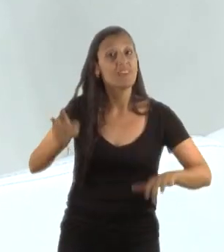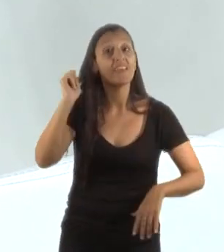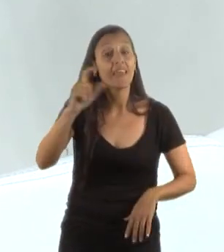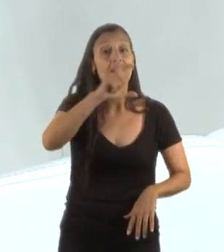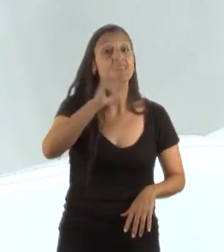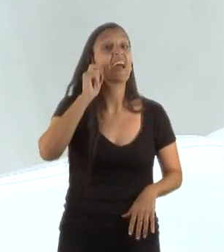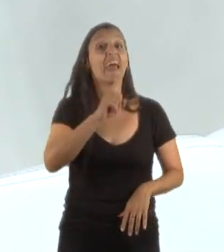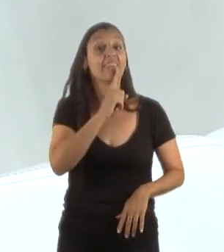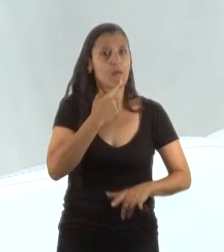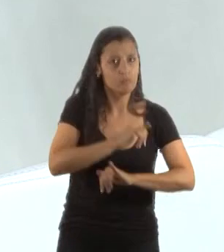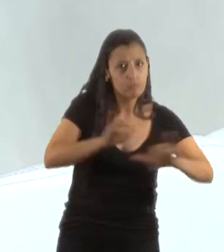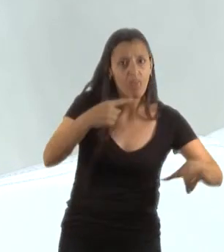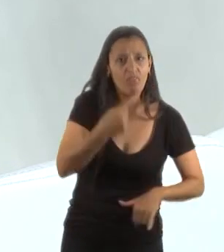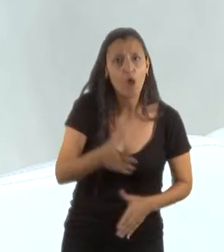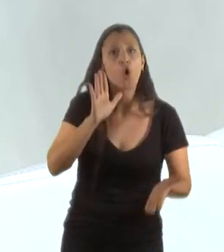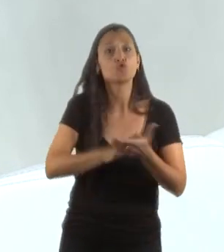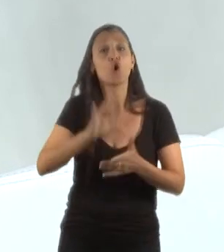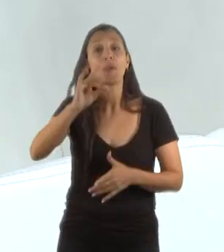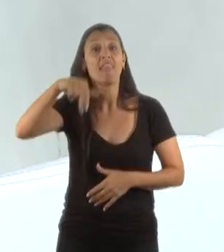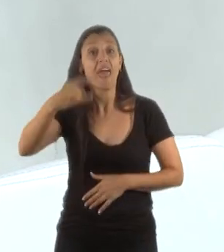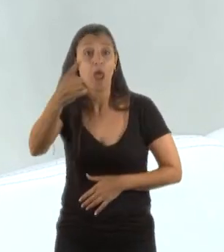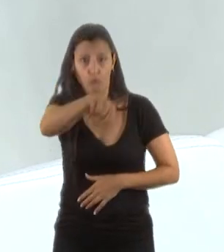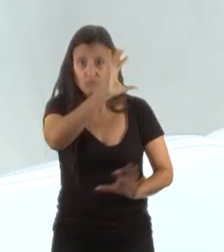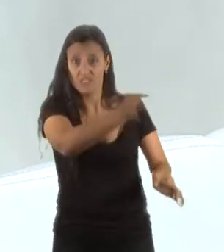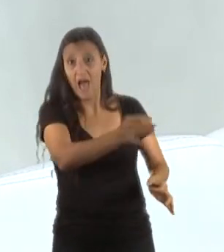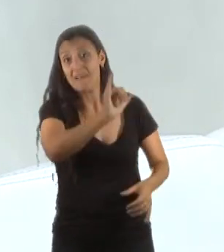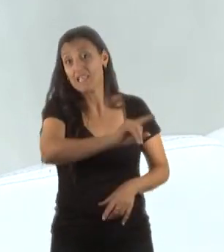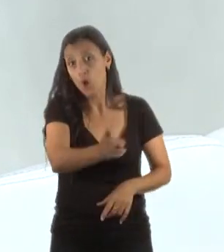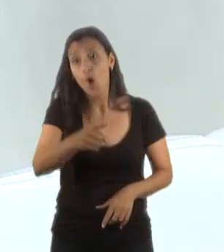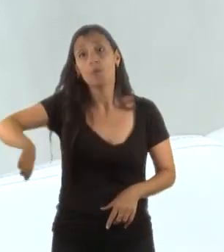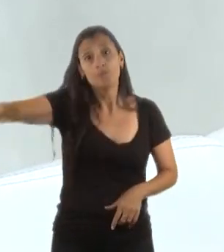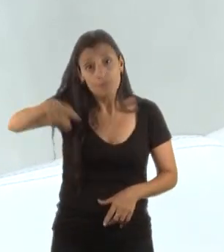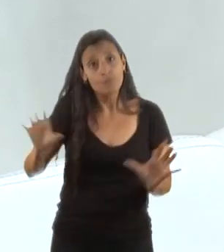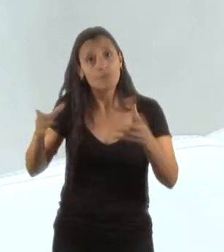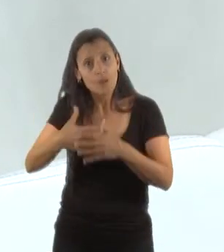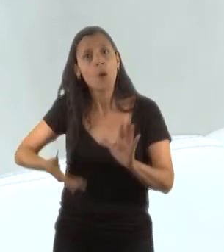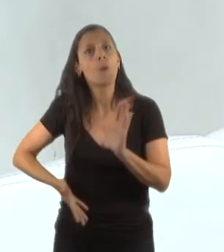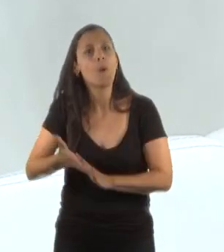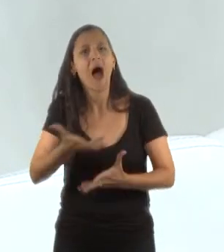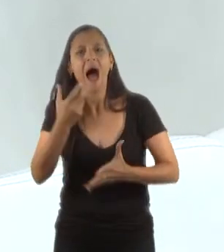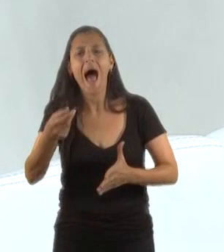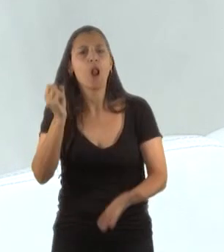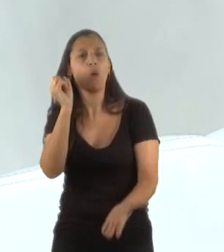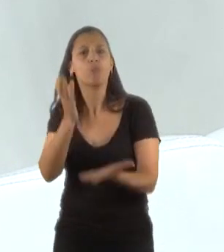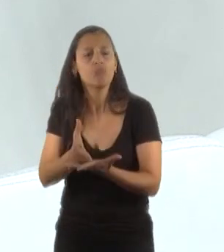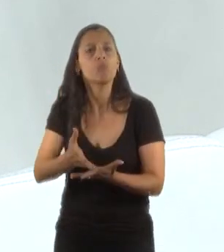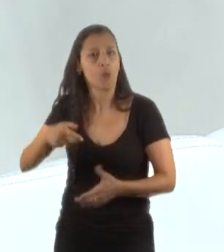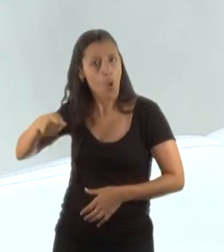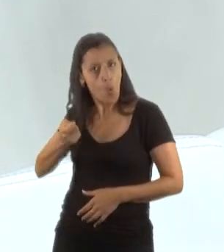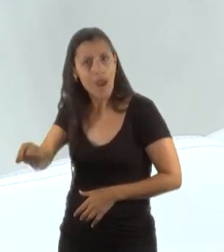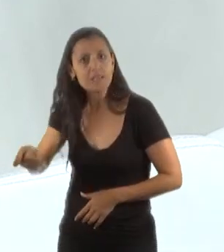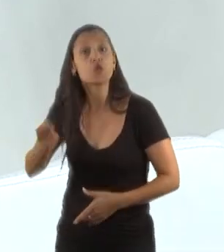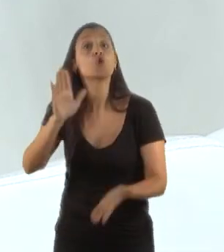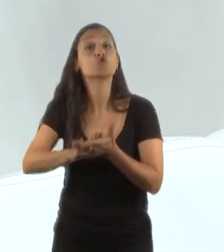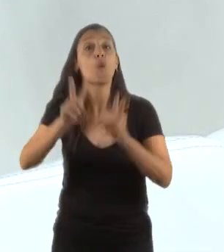CGT con respecto al DNU, no sé si está al tanto que van a judicializar cualquier medida que tenga que ver con el